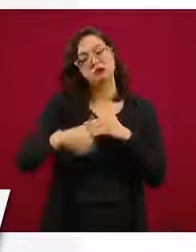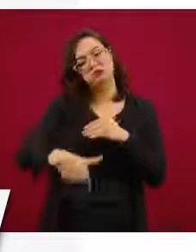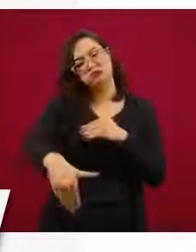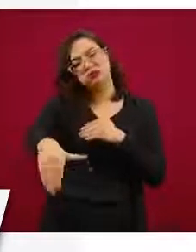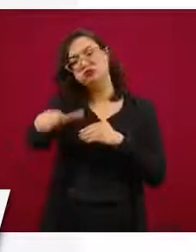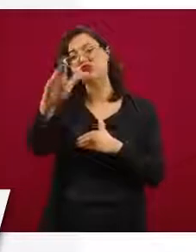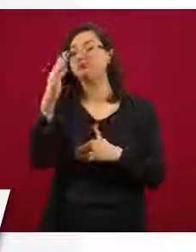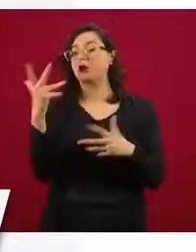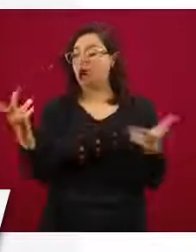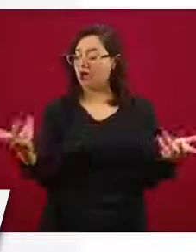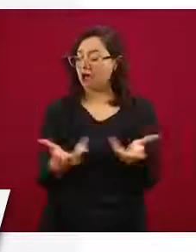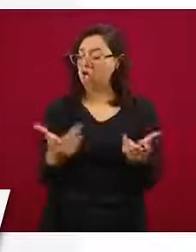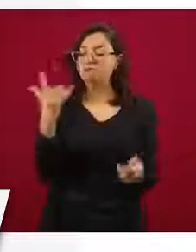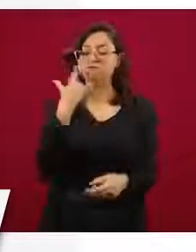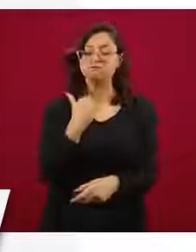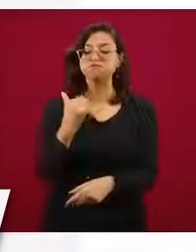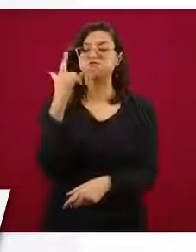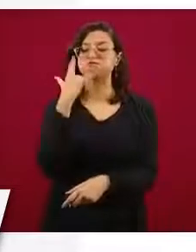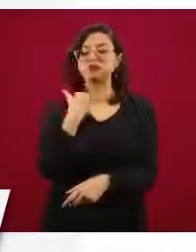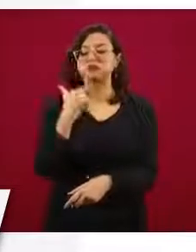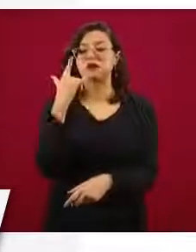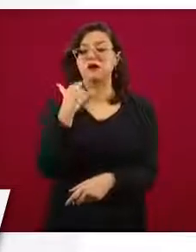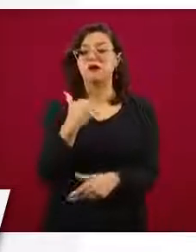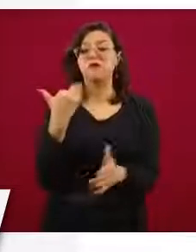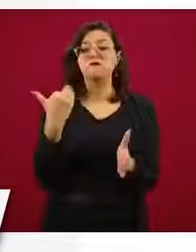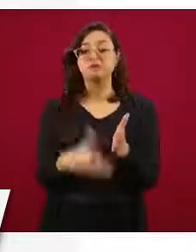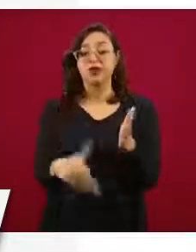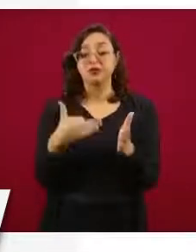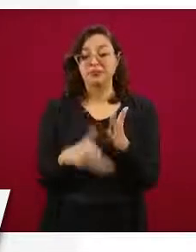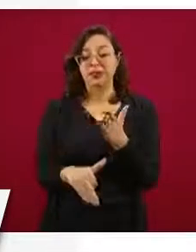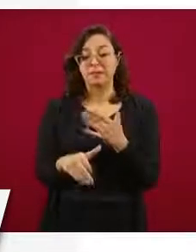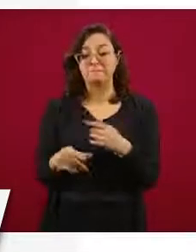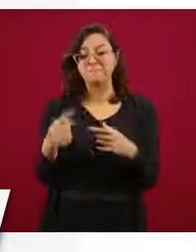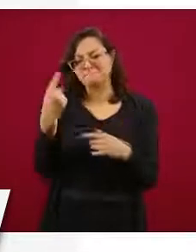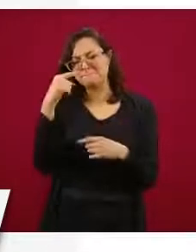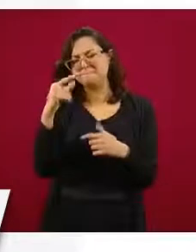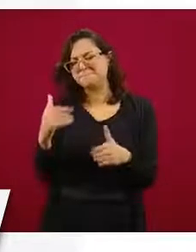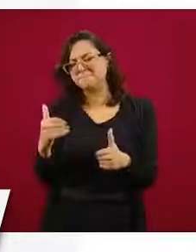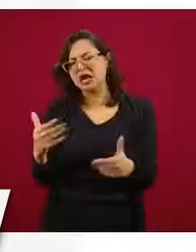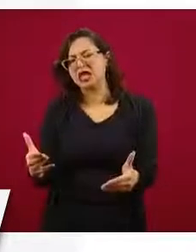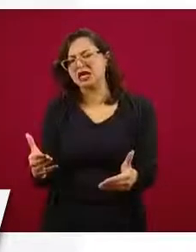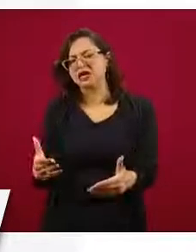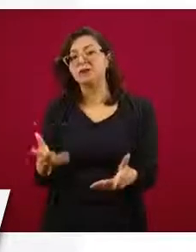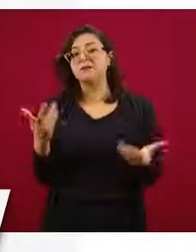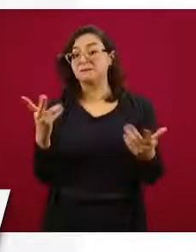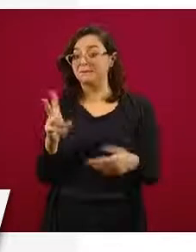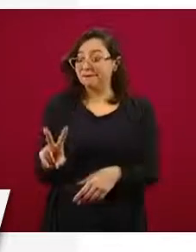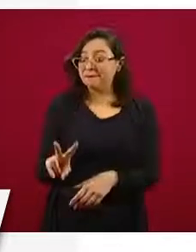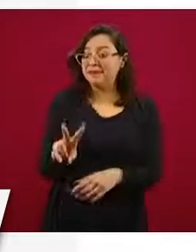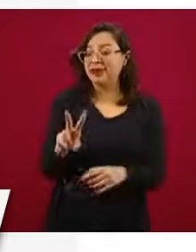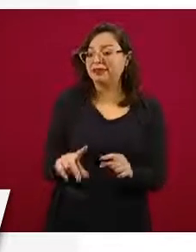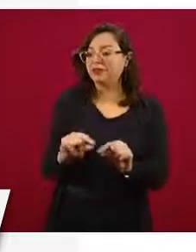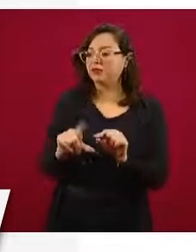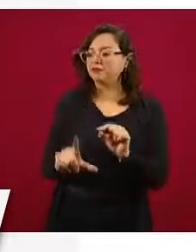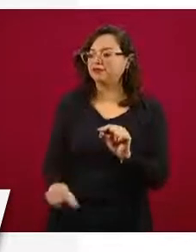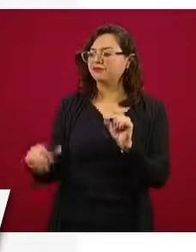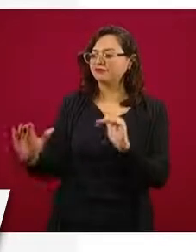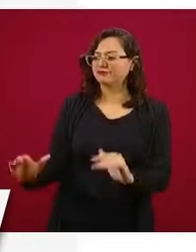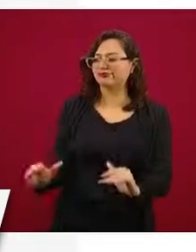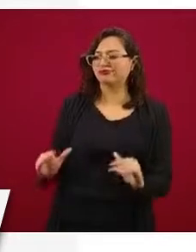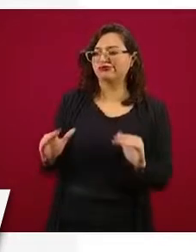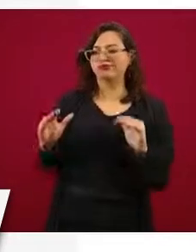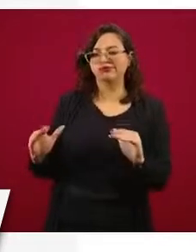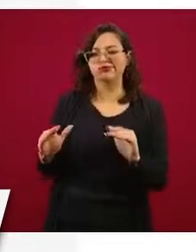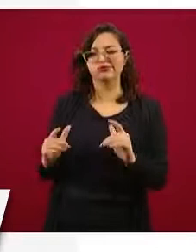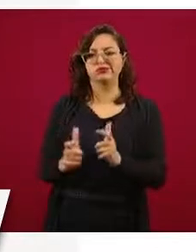Tenemos mucho que hacer para que el tratado realmente contribuya a que México alcance niveles mucho mayores de